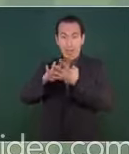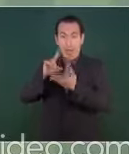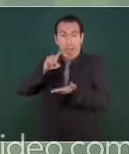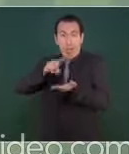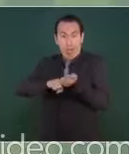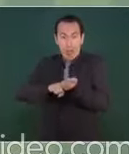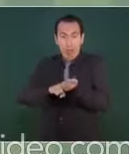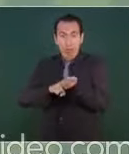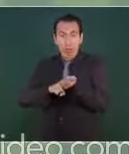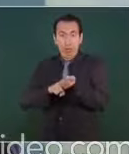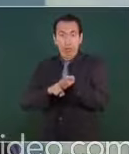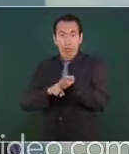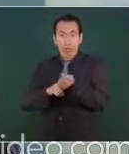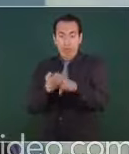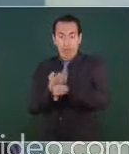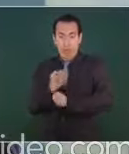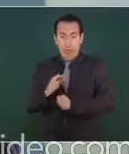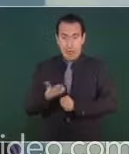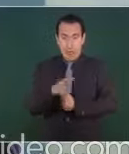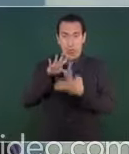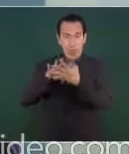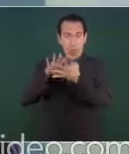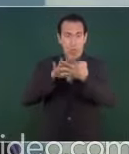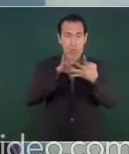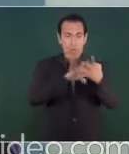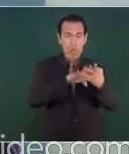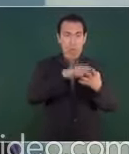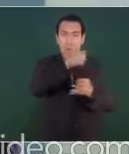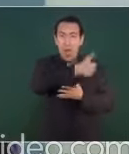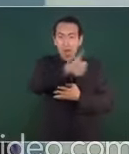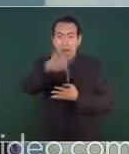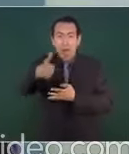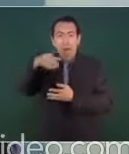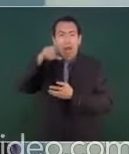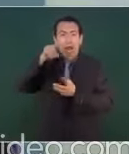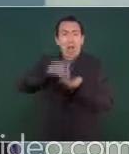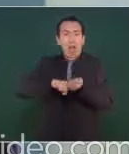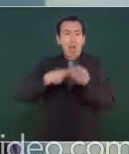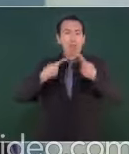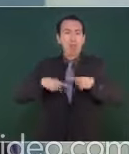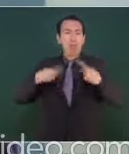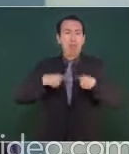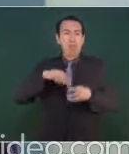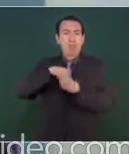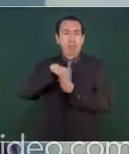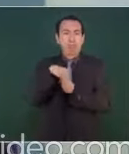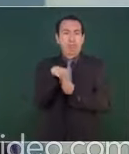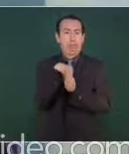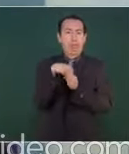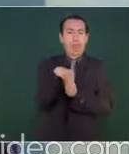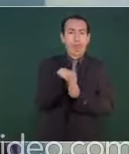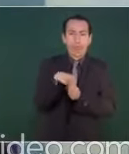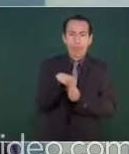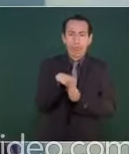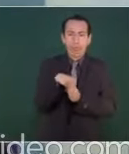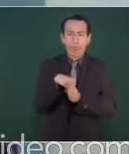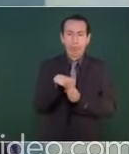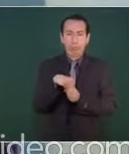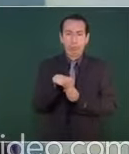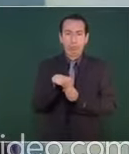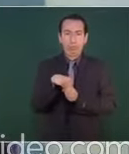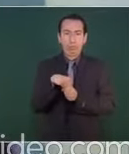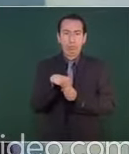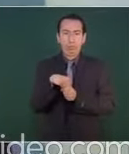Guanajuato, también es importante que se considere